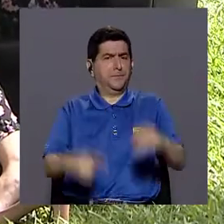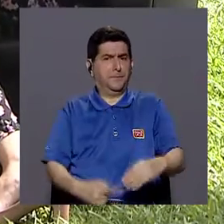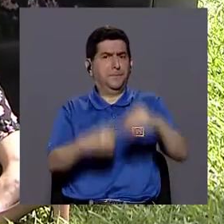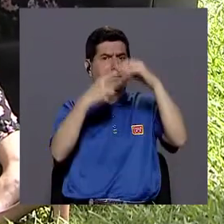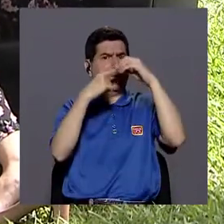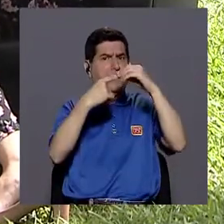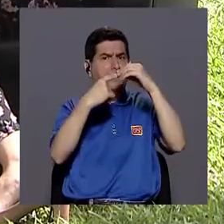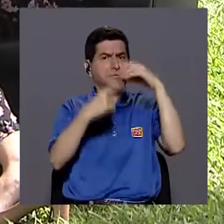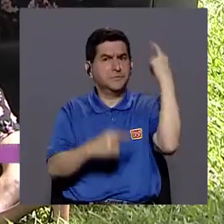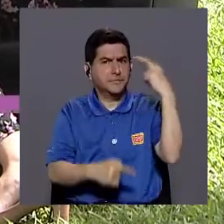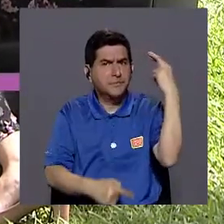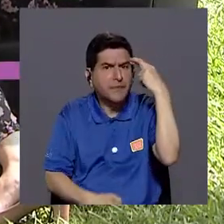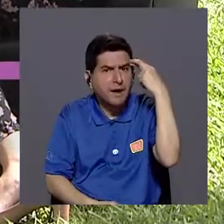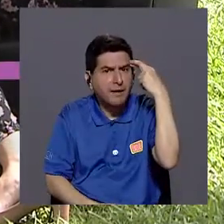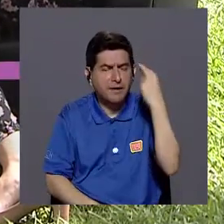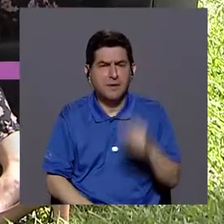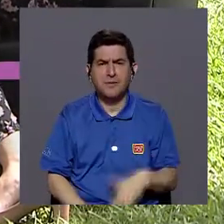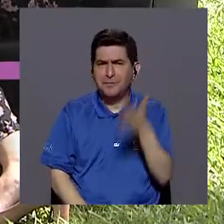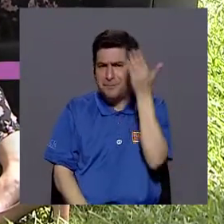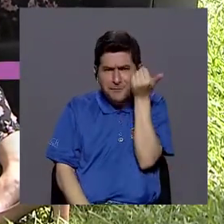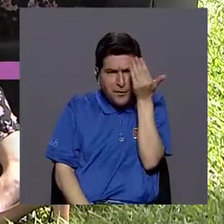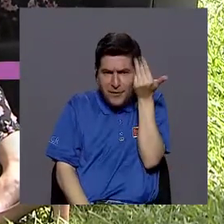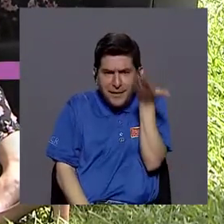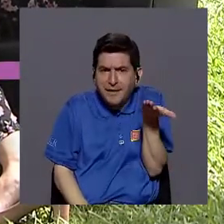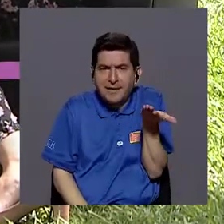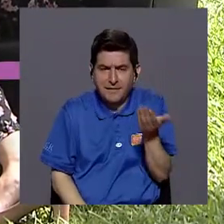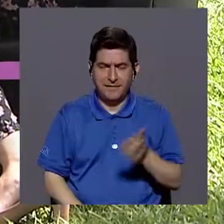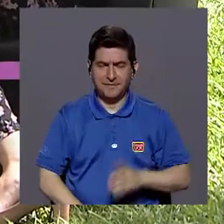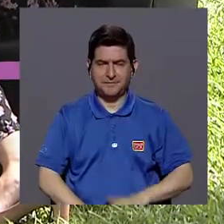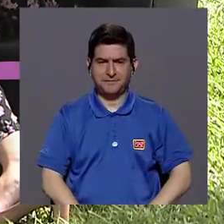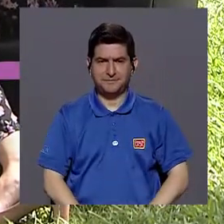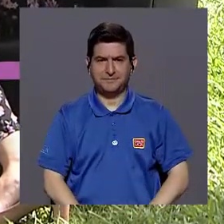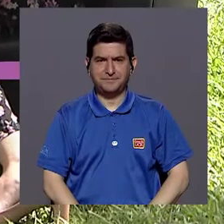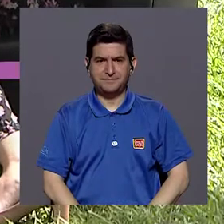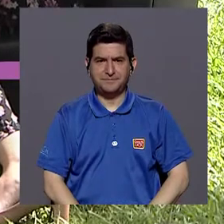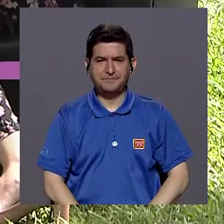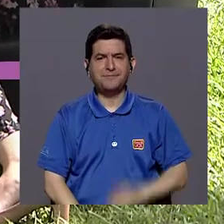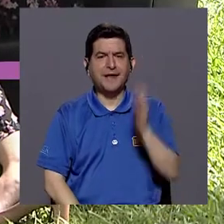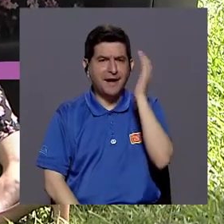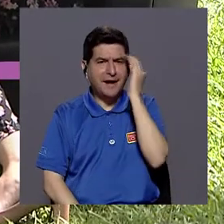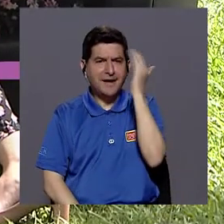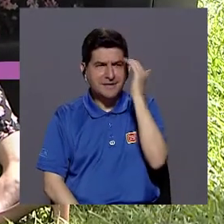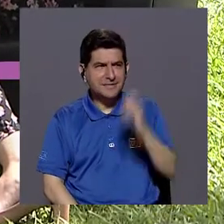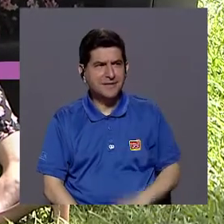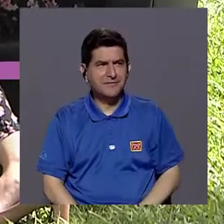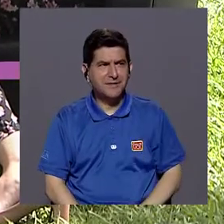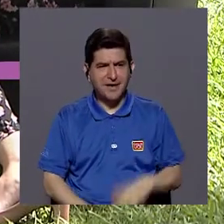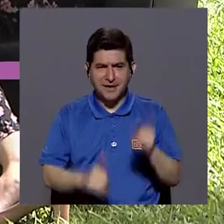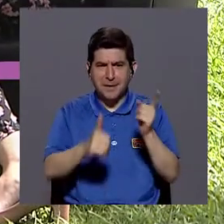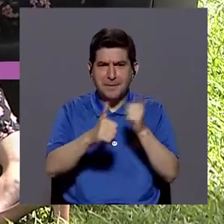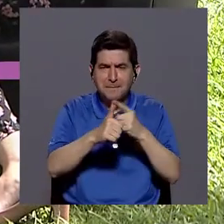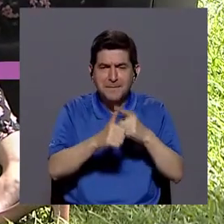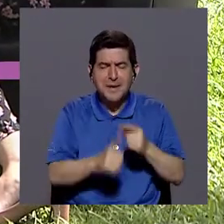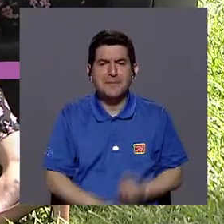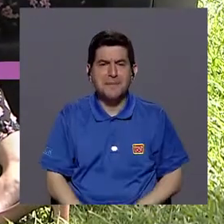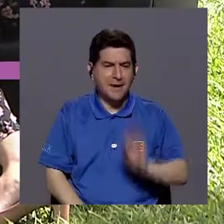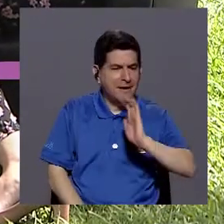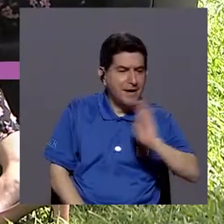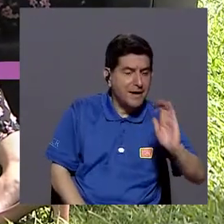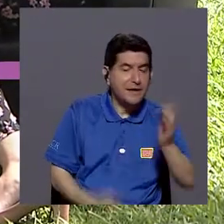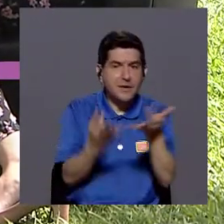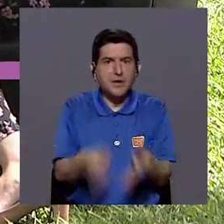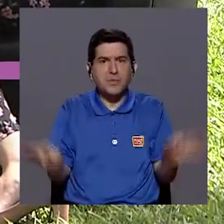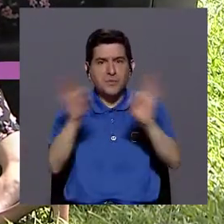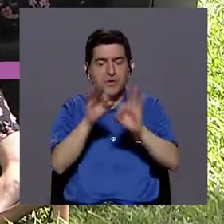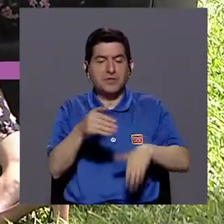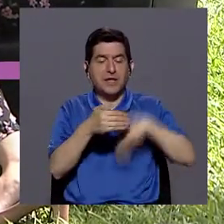principalmente porque sabemos que los años de la primera infancia son fundamentales para el